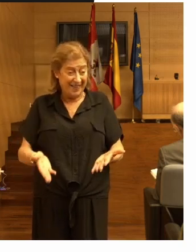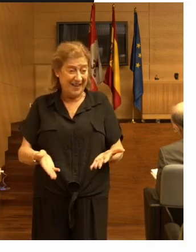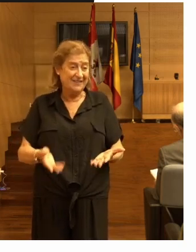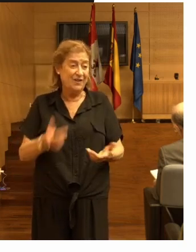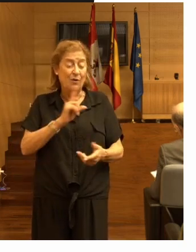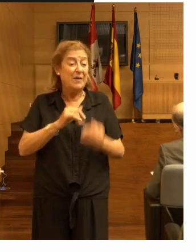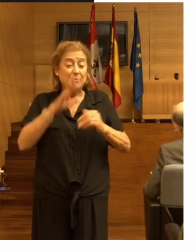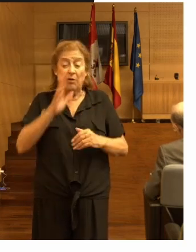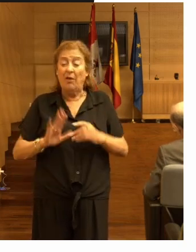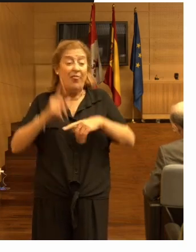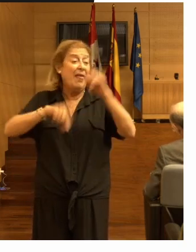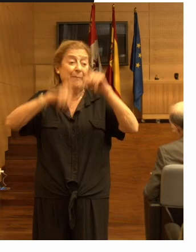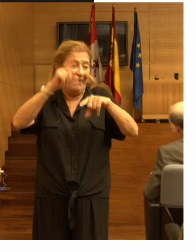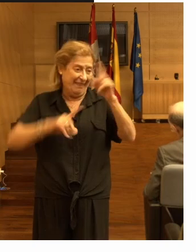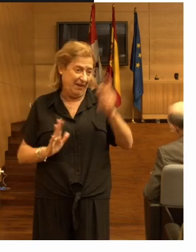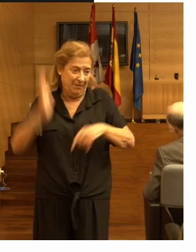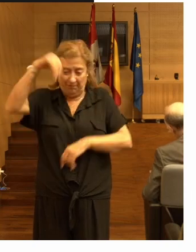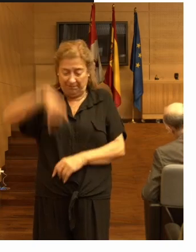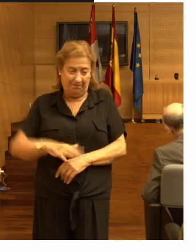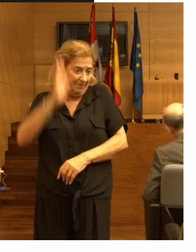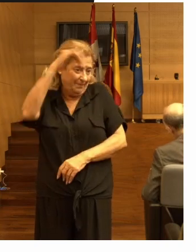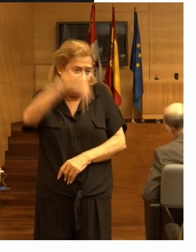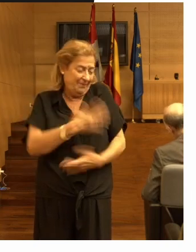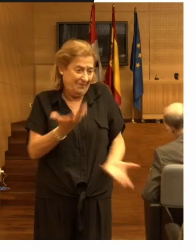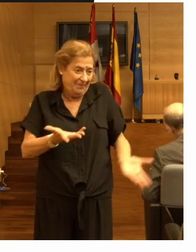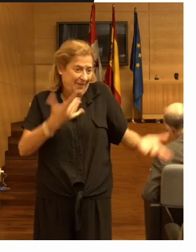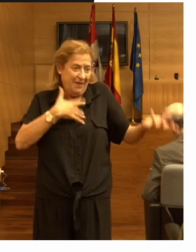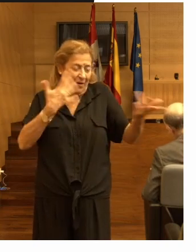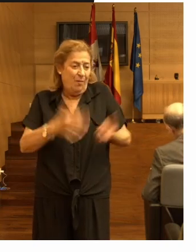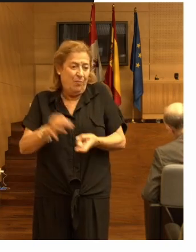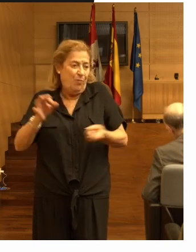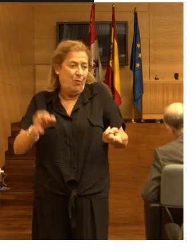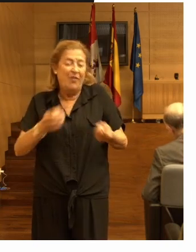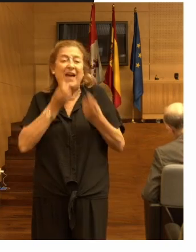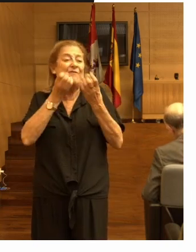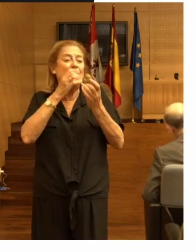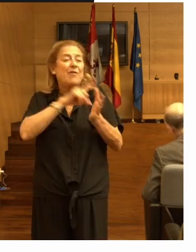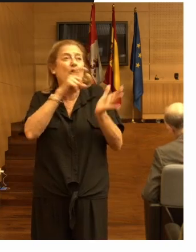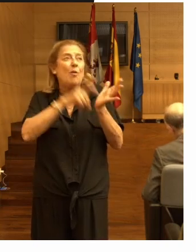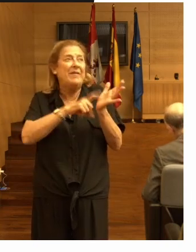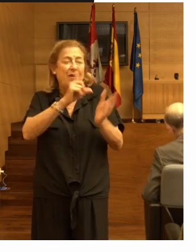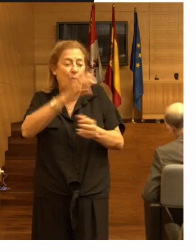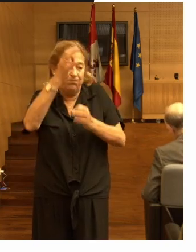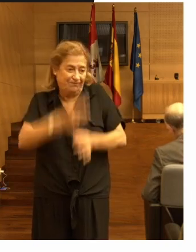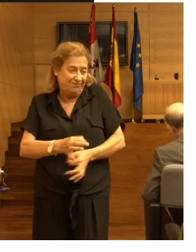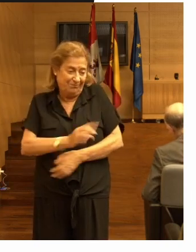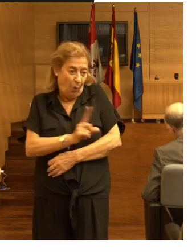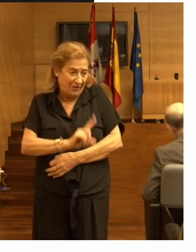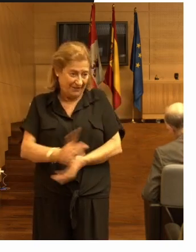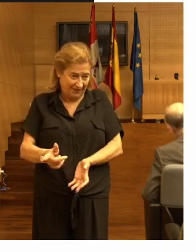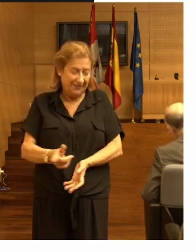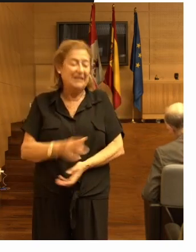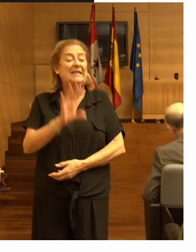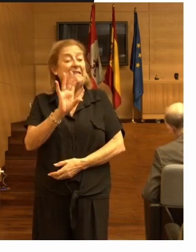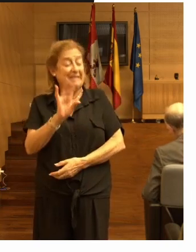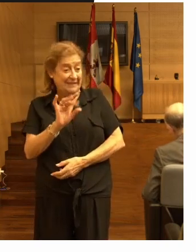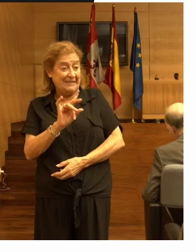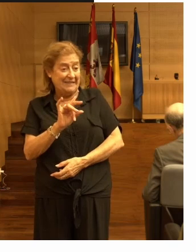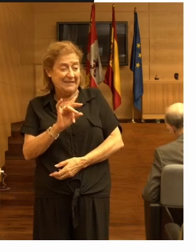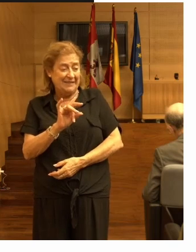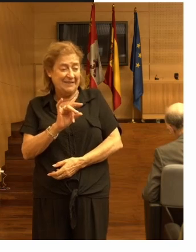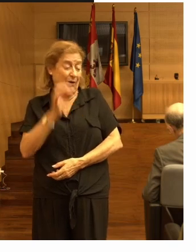fluctúa y quizás no de la información que pensamos si la